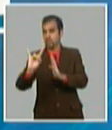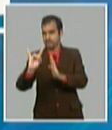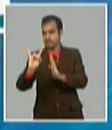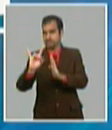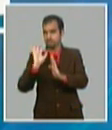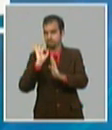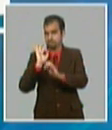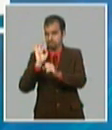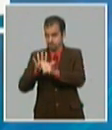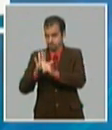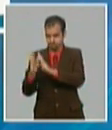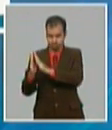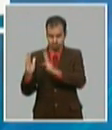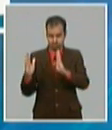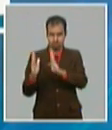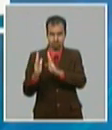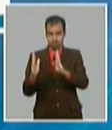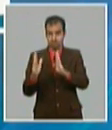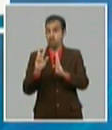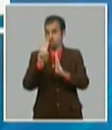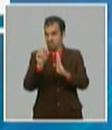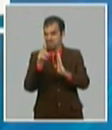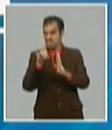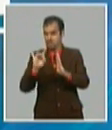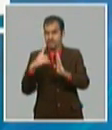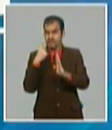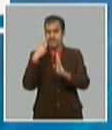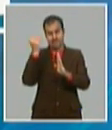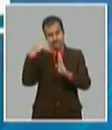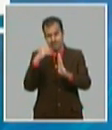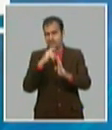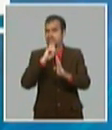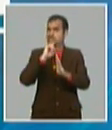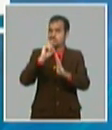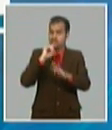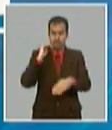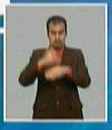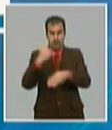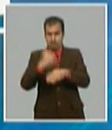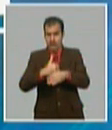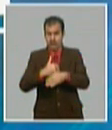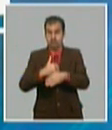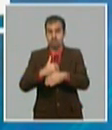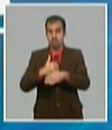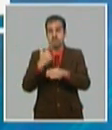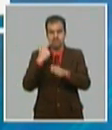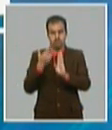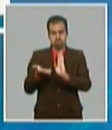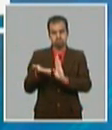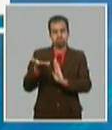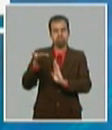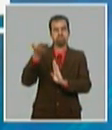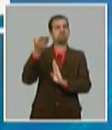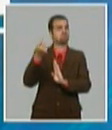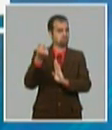y en el 2019 a pesar de todas las presiones proyectamos crecimiento económico en el entorno entre un 1